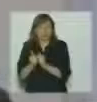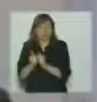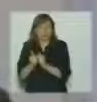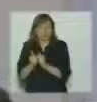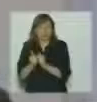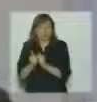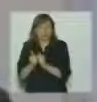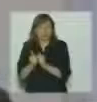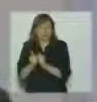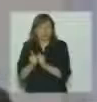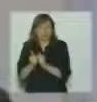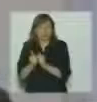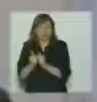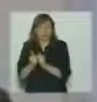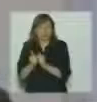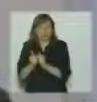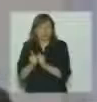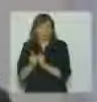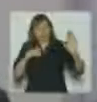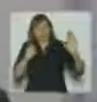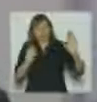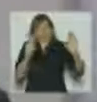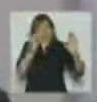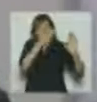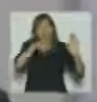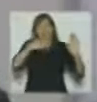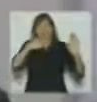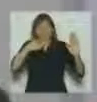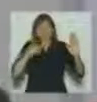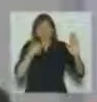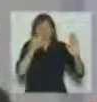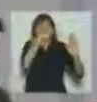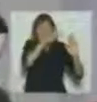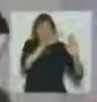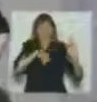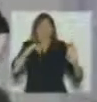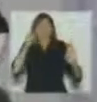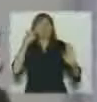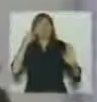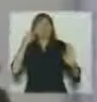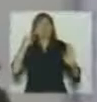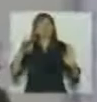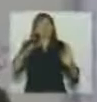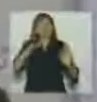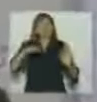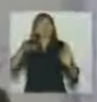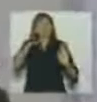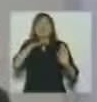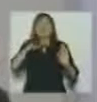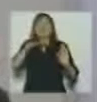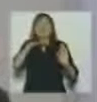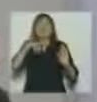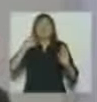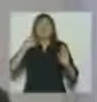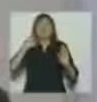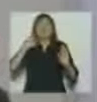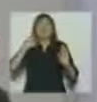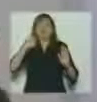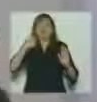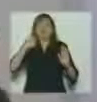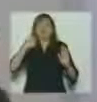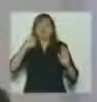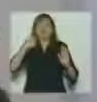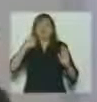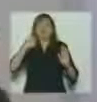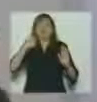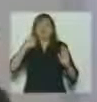seguramente vamos a poder volver pero por ahora busquemos otro lugar con menos carga emotiva y menos